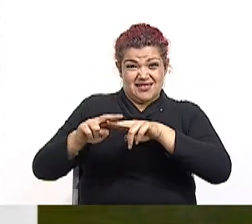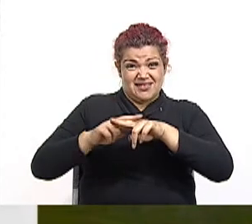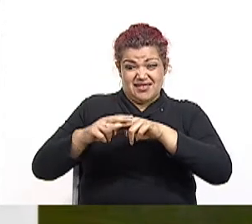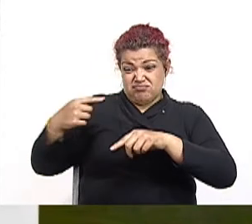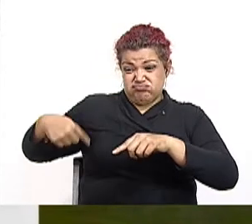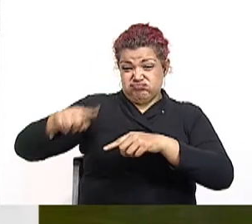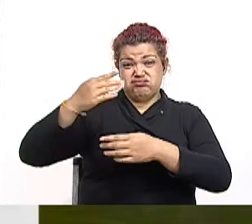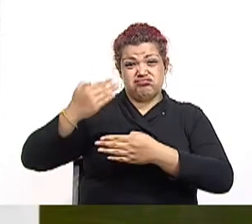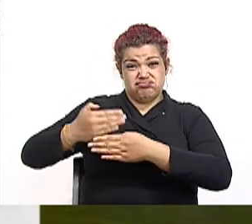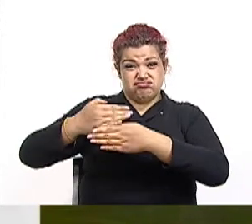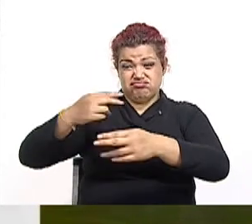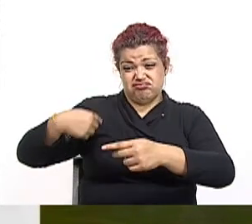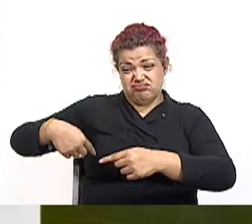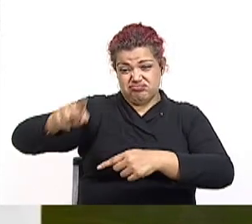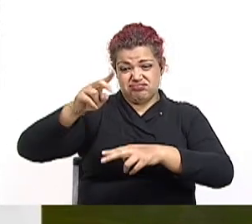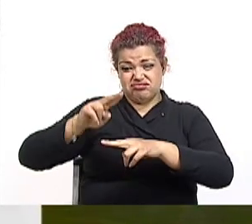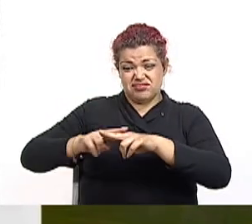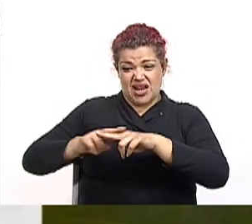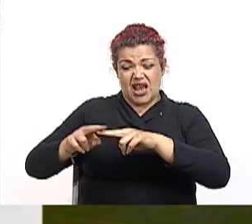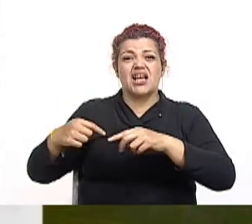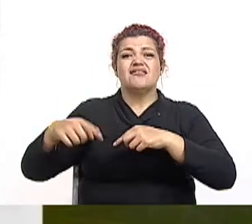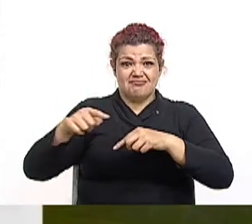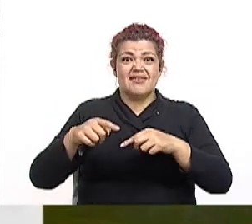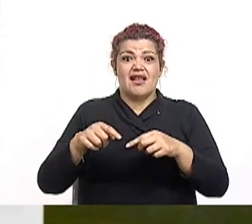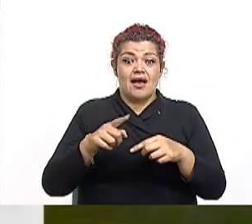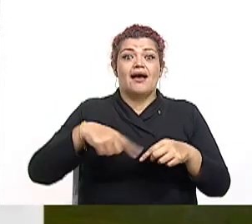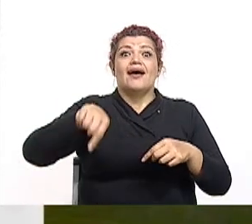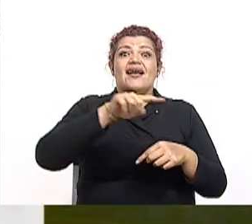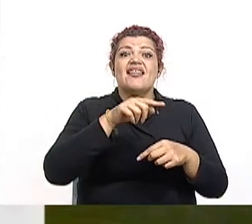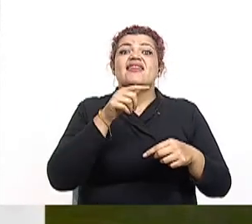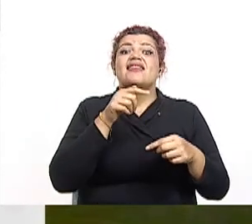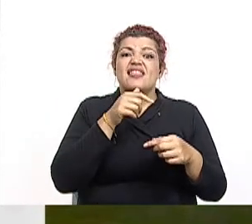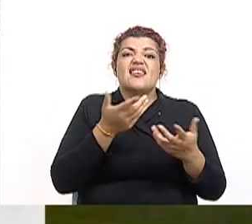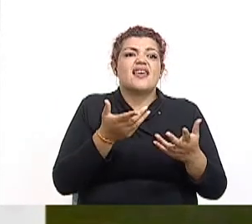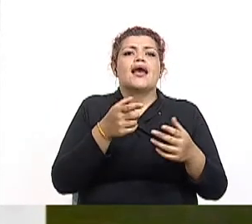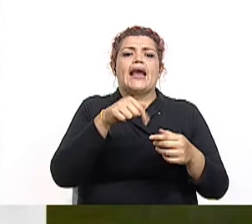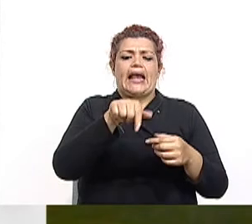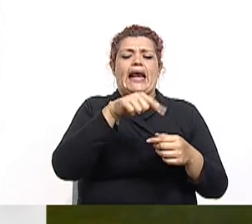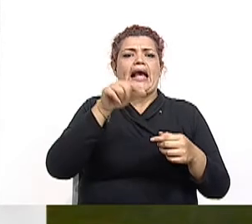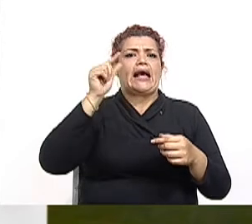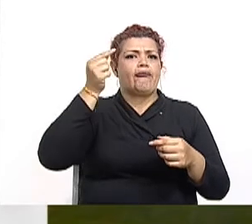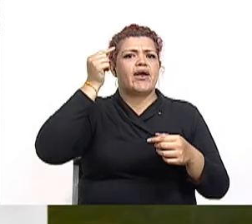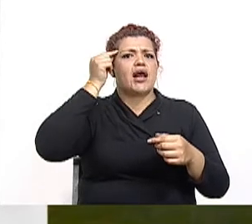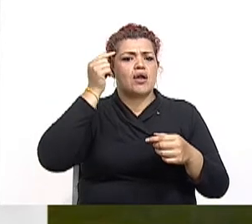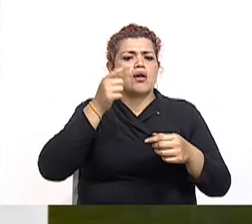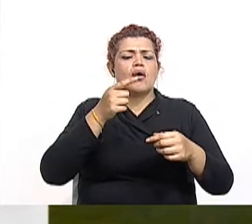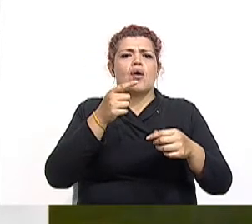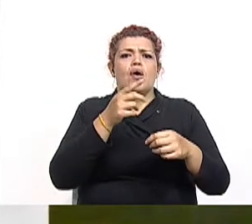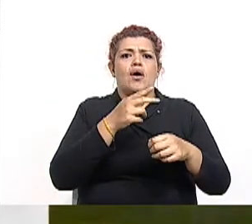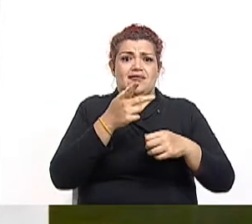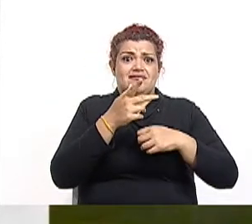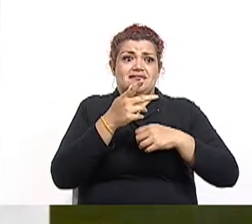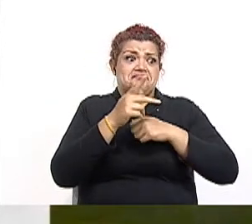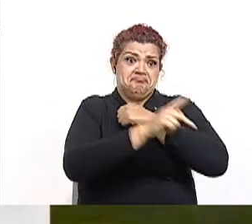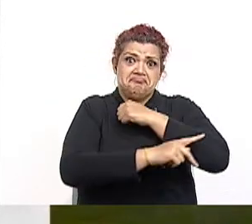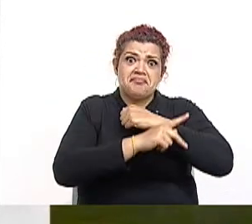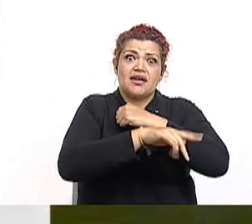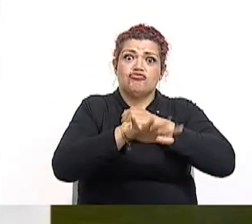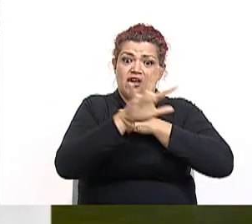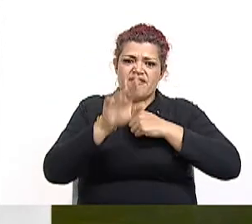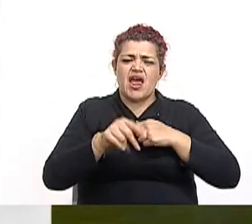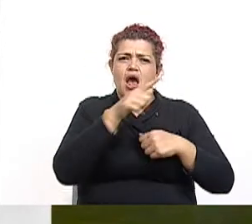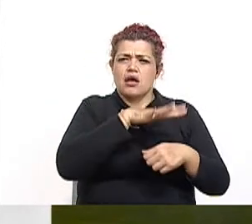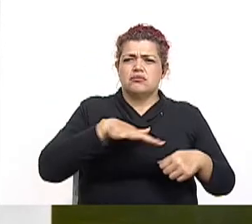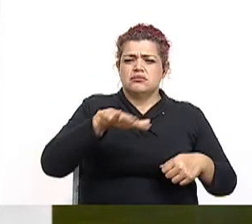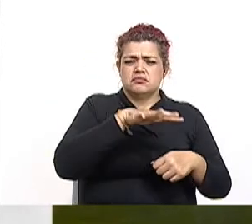construcción del Estado-Nación de nuestro país. Los reformistas le agregan la cuota de equidad, de justicia